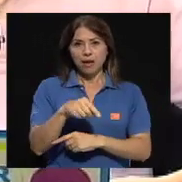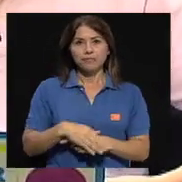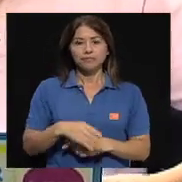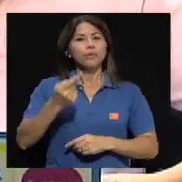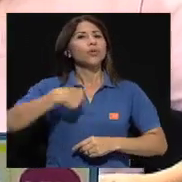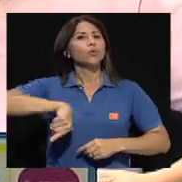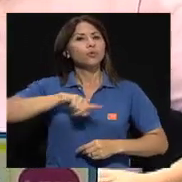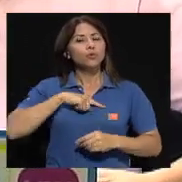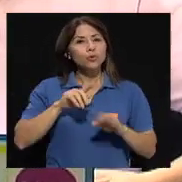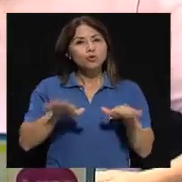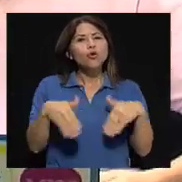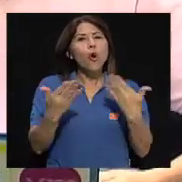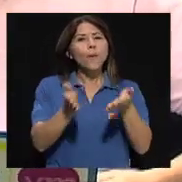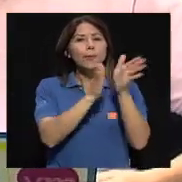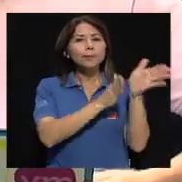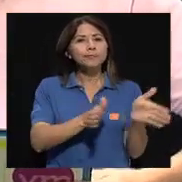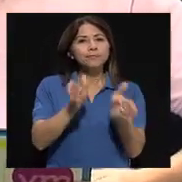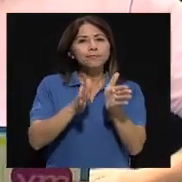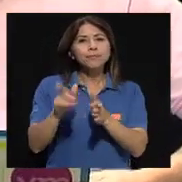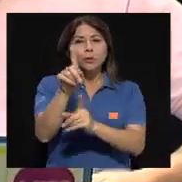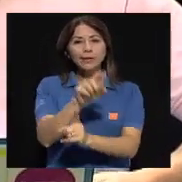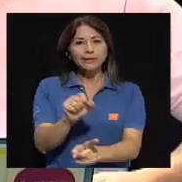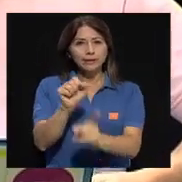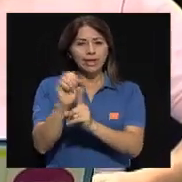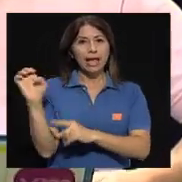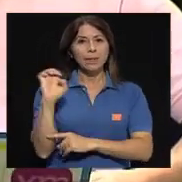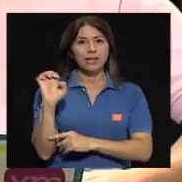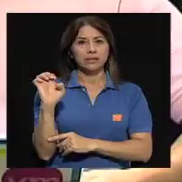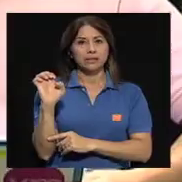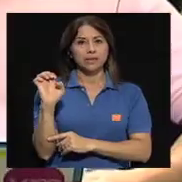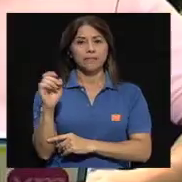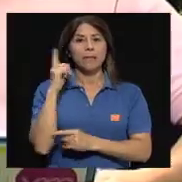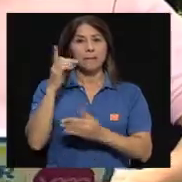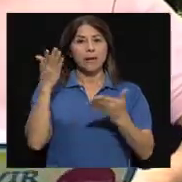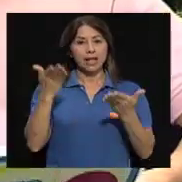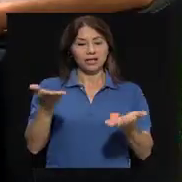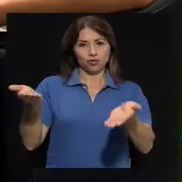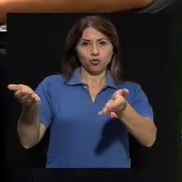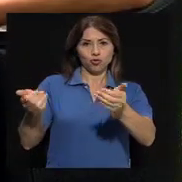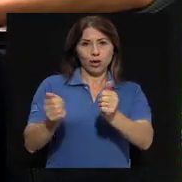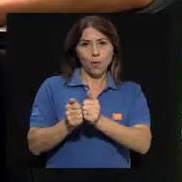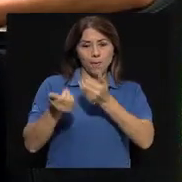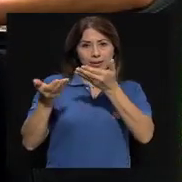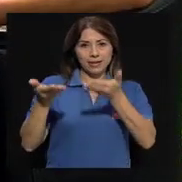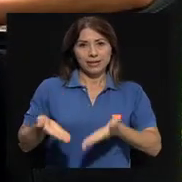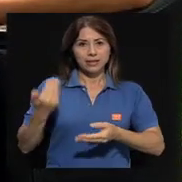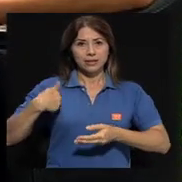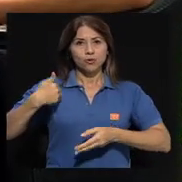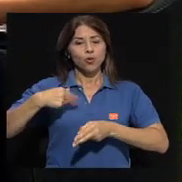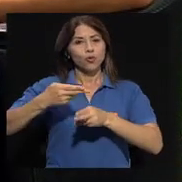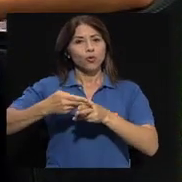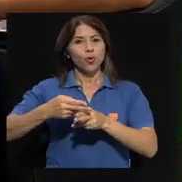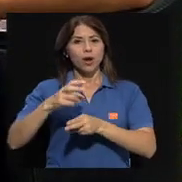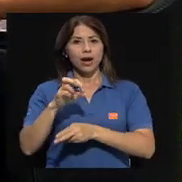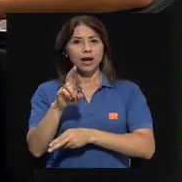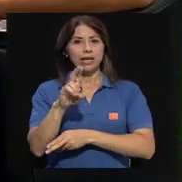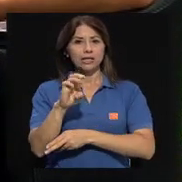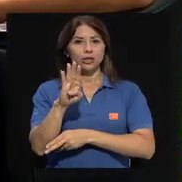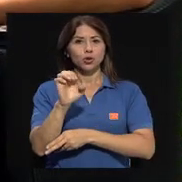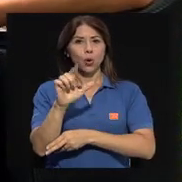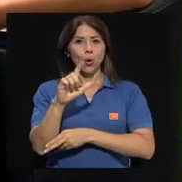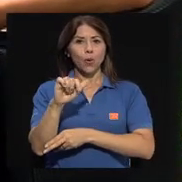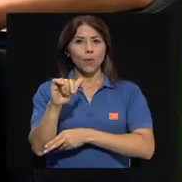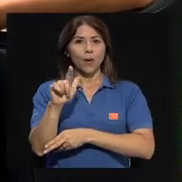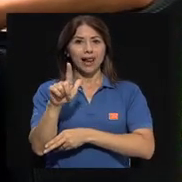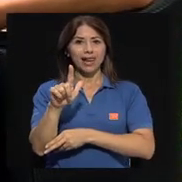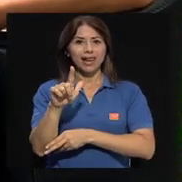hoy, ¿cómo prepararnos para emergencias? Para ello, acompaña el señor Cristóbal